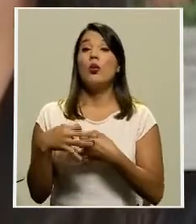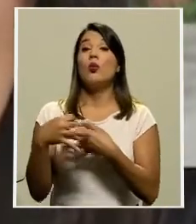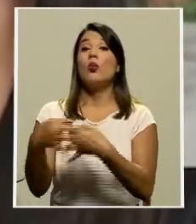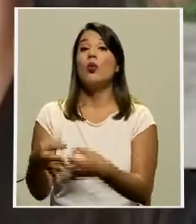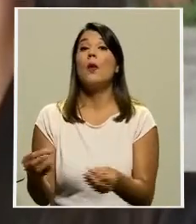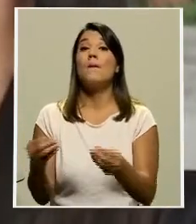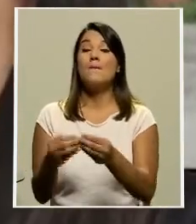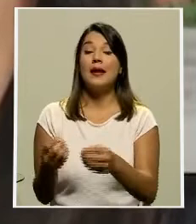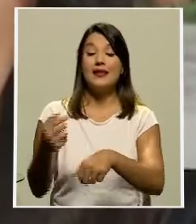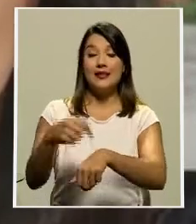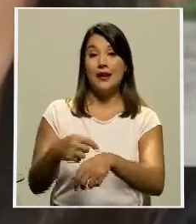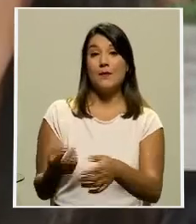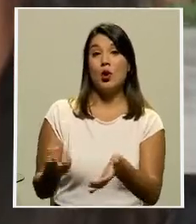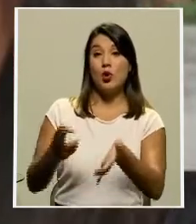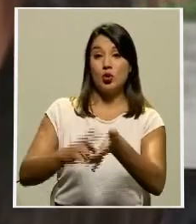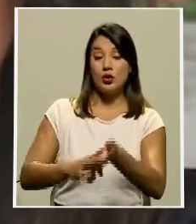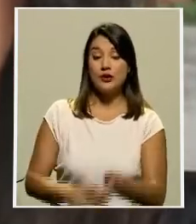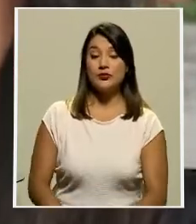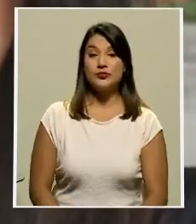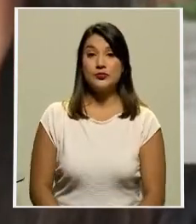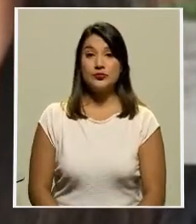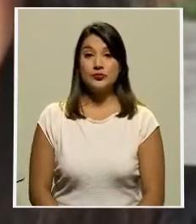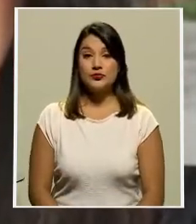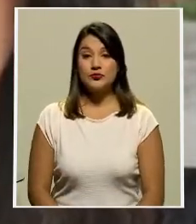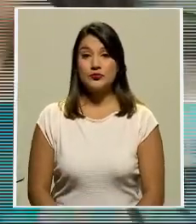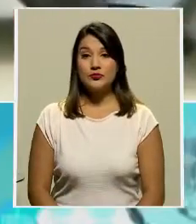contrato en el marco de la legalidad.